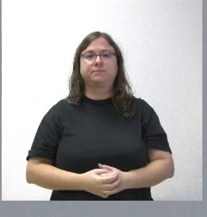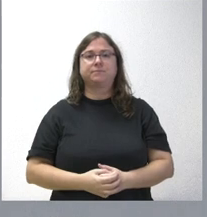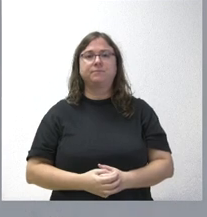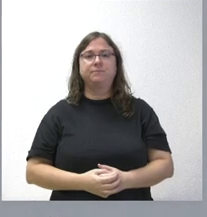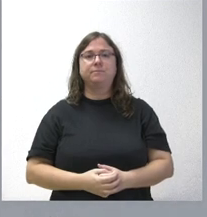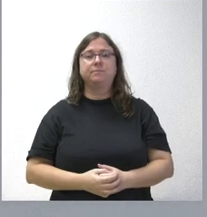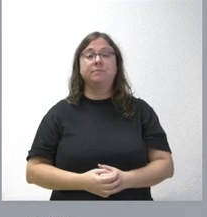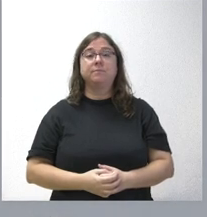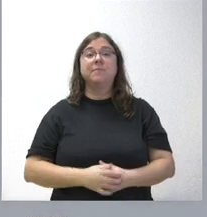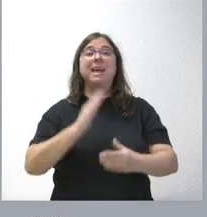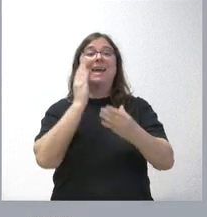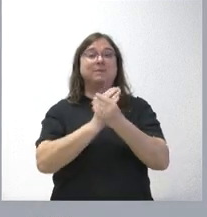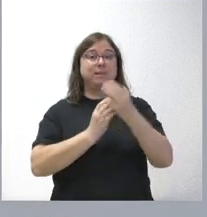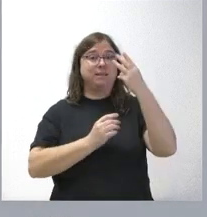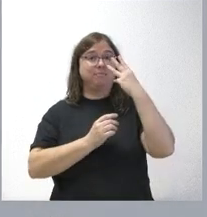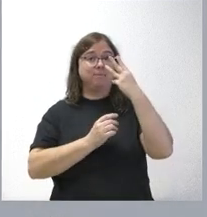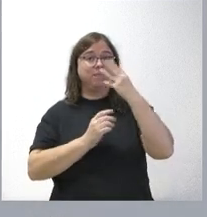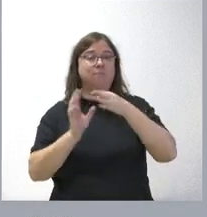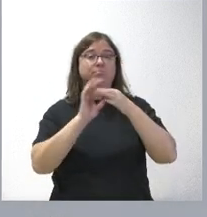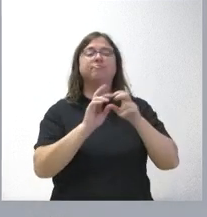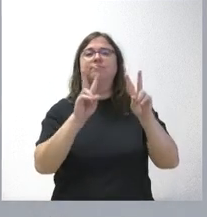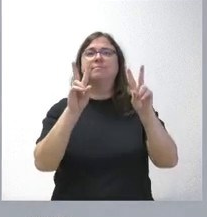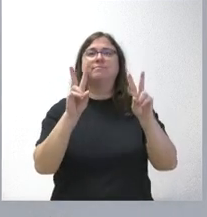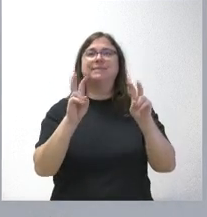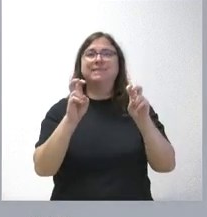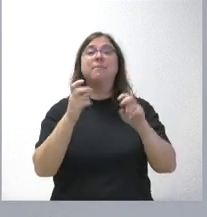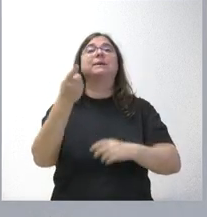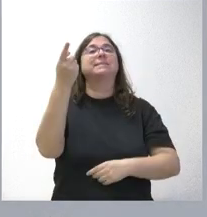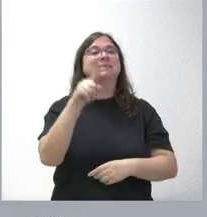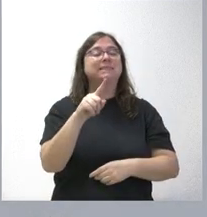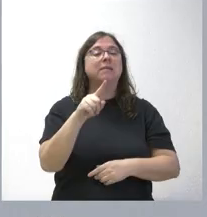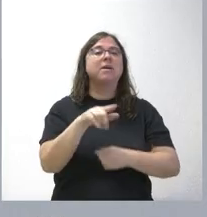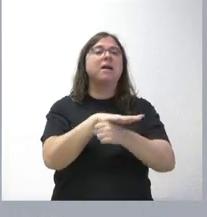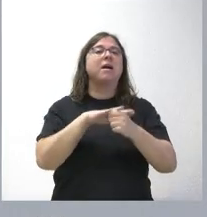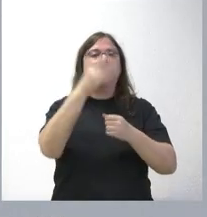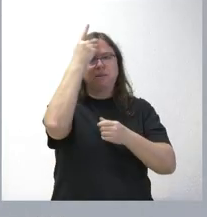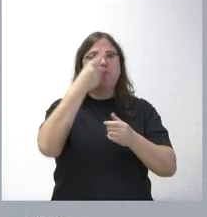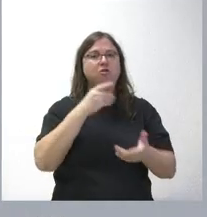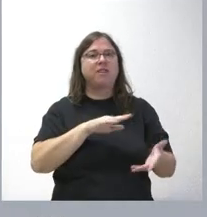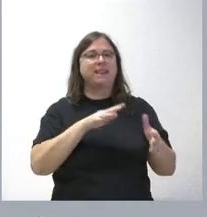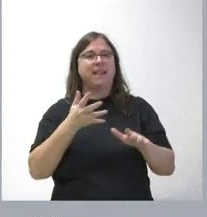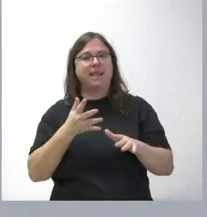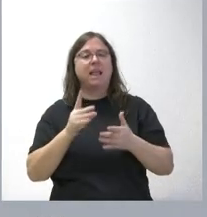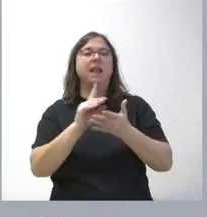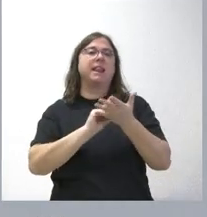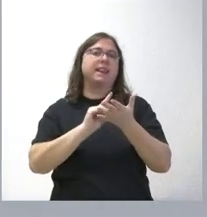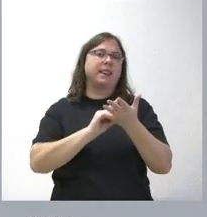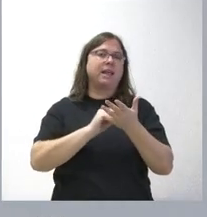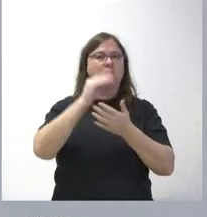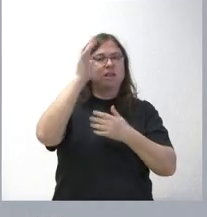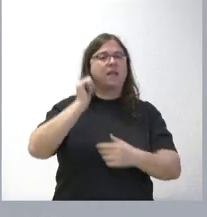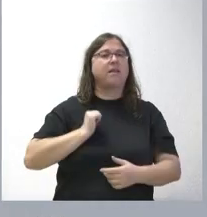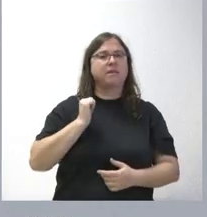Tres expedientes a continuación relativos también al ámbito de la digitalización, de los datos, de la inteligencia artificial